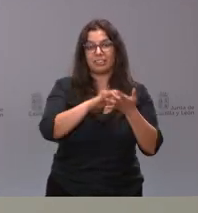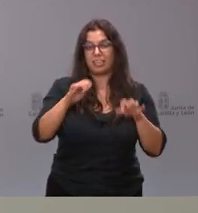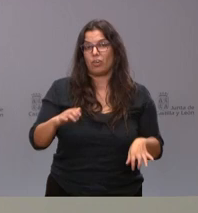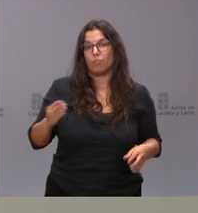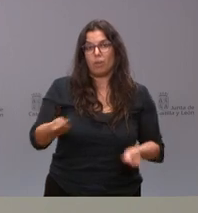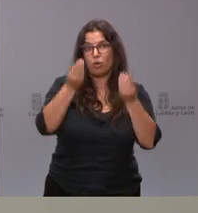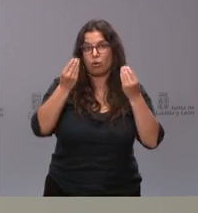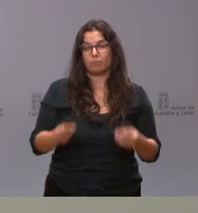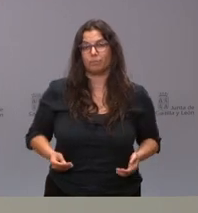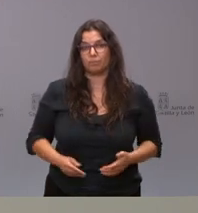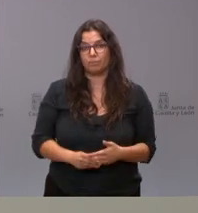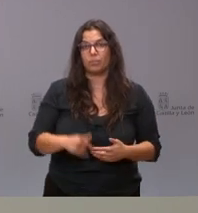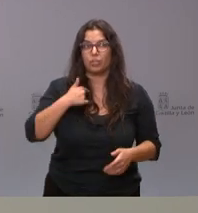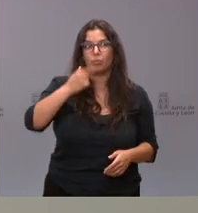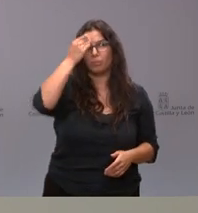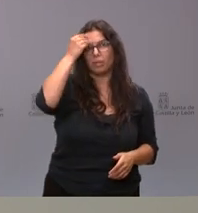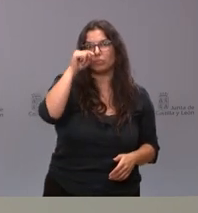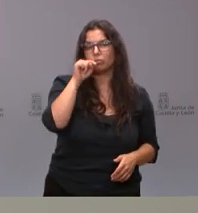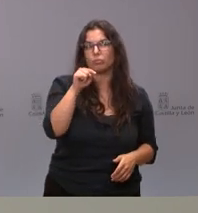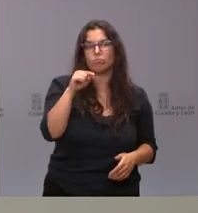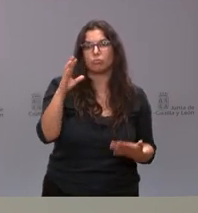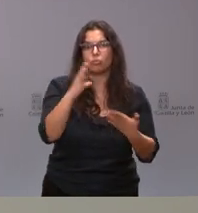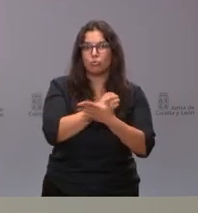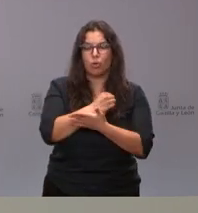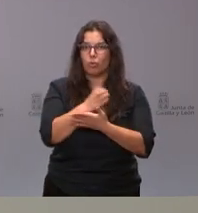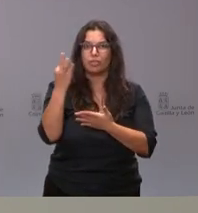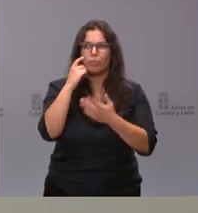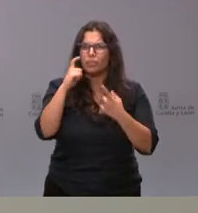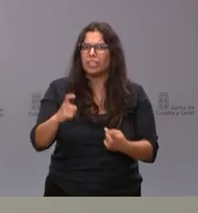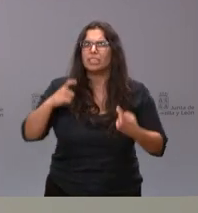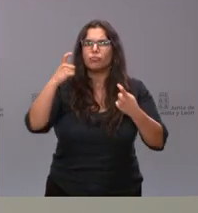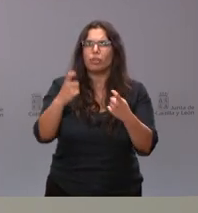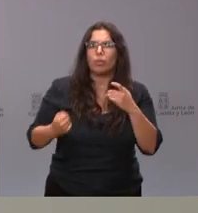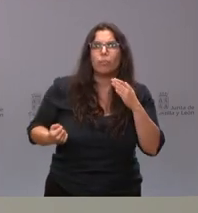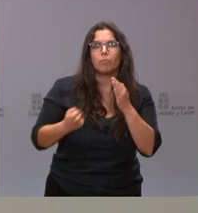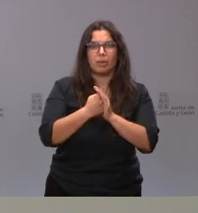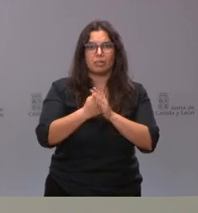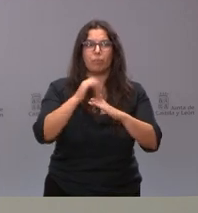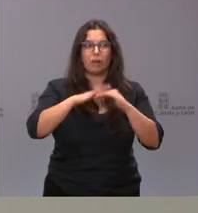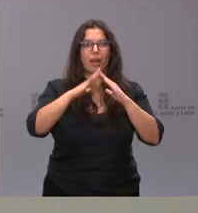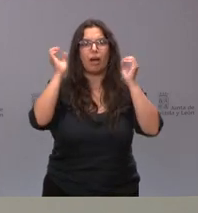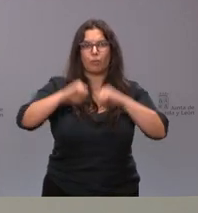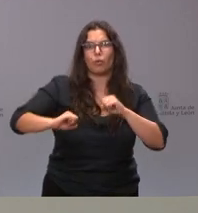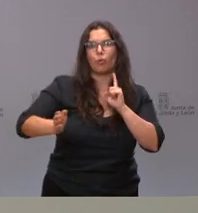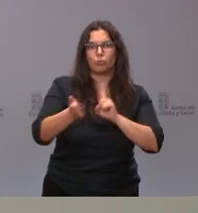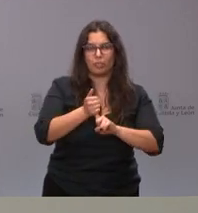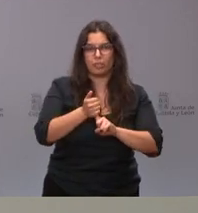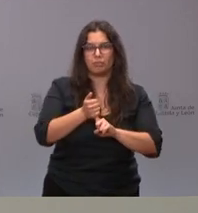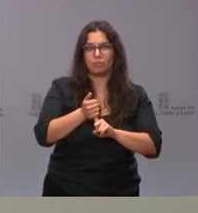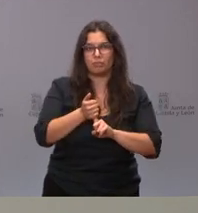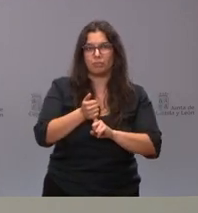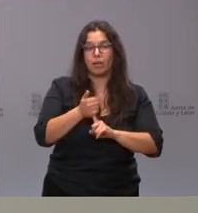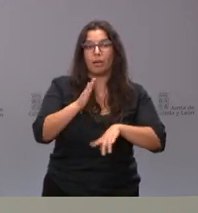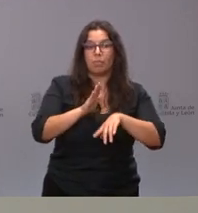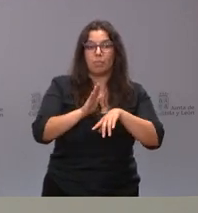Y yo creo que todos tenemos que hacer el mayor de nuestros esfuerzos para que esos acuerdos se produzcan, para que estos